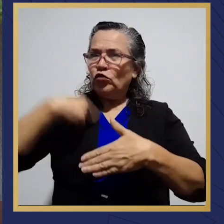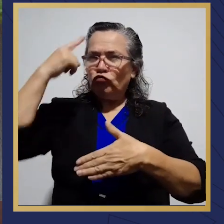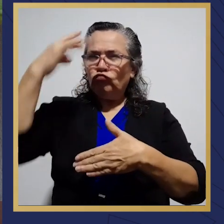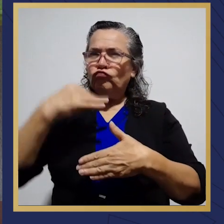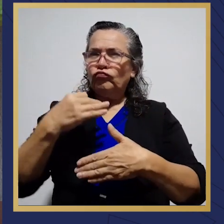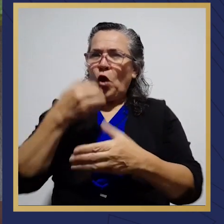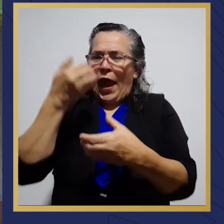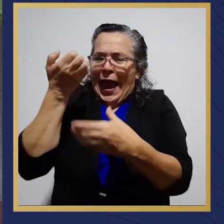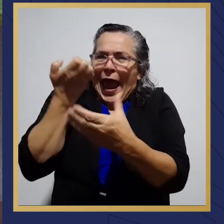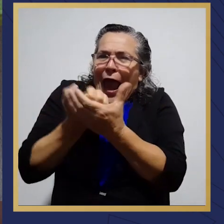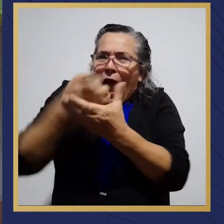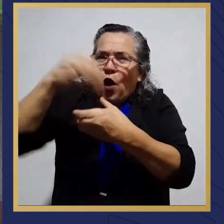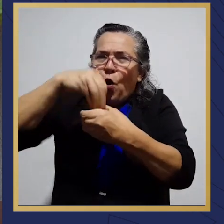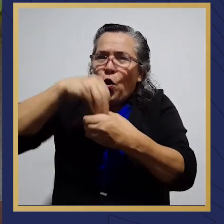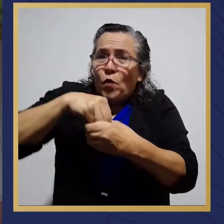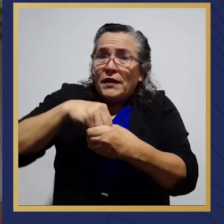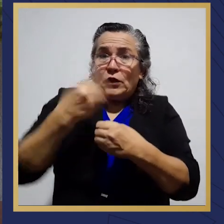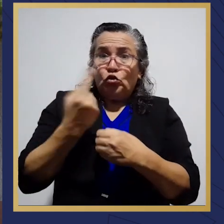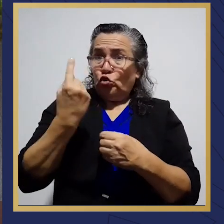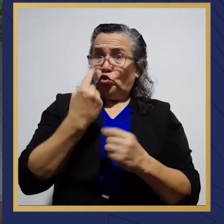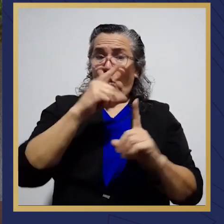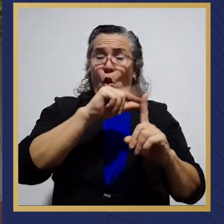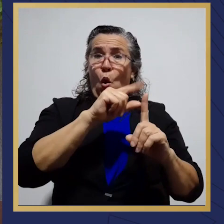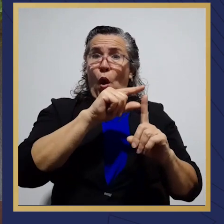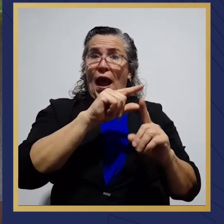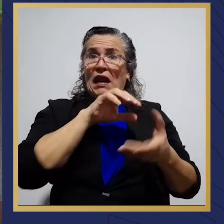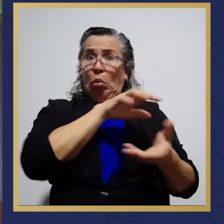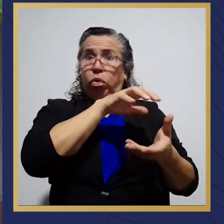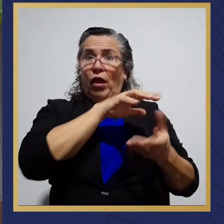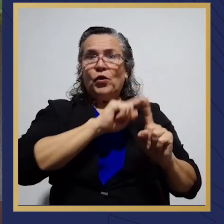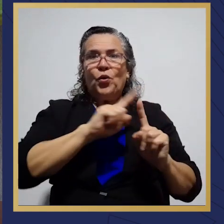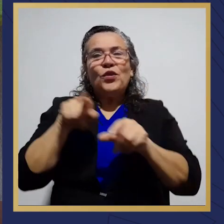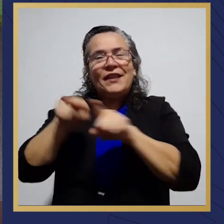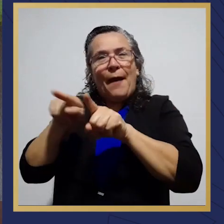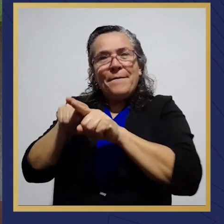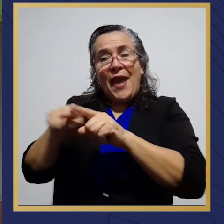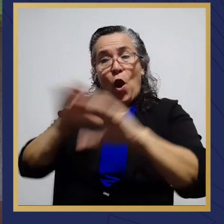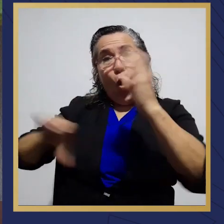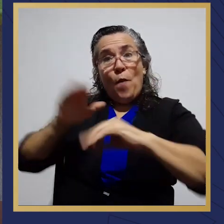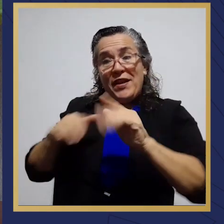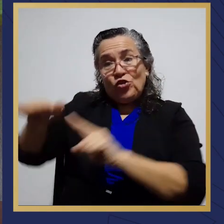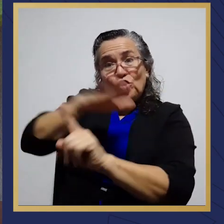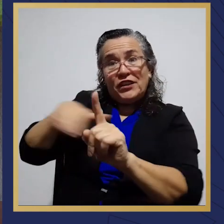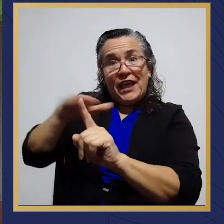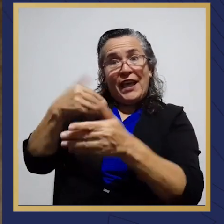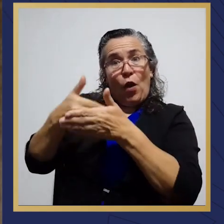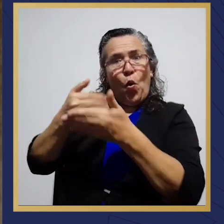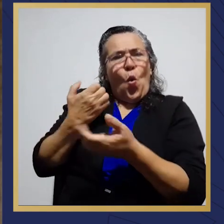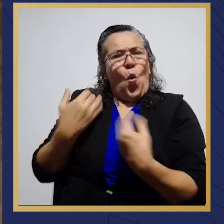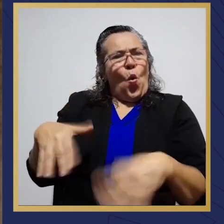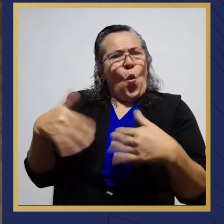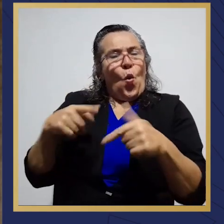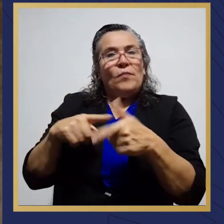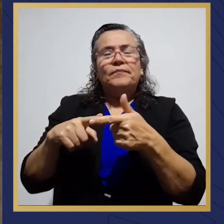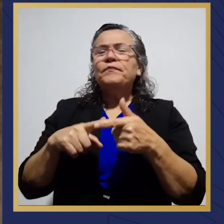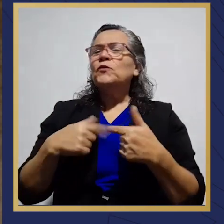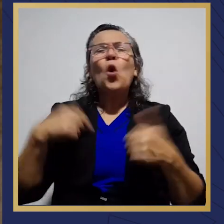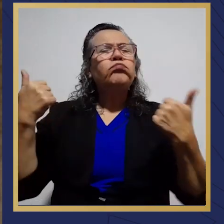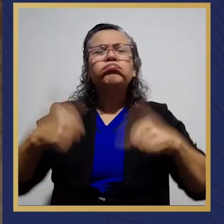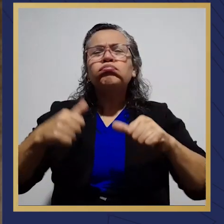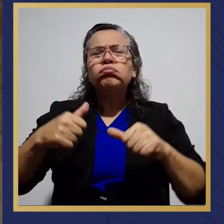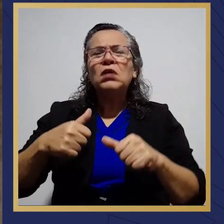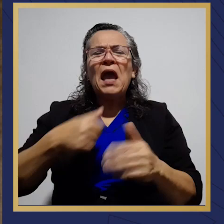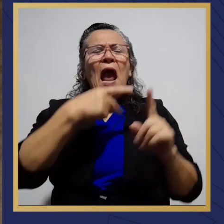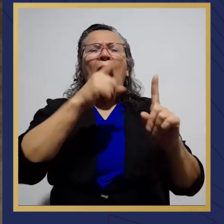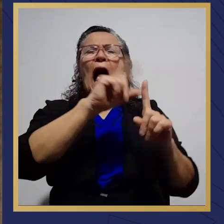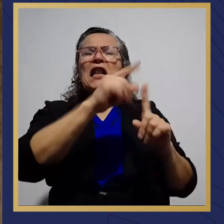proyectos que yo considero que nos ahorraría muchísimo, no solo en alquileres, sino a todos los demás comercios que estamos a la zona. No estoy de acuerdo con eso